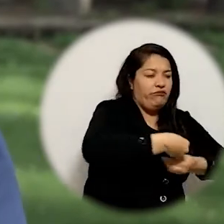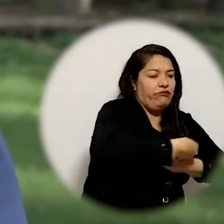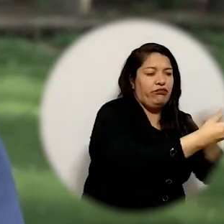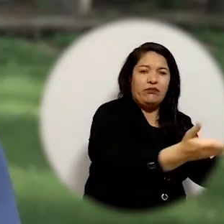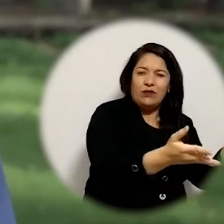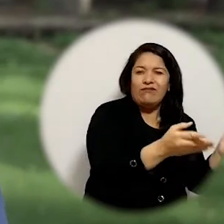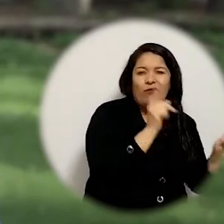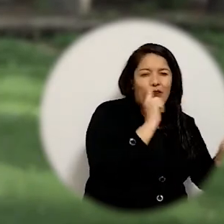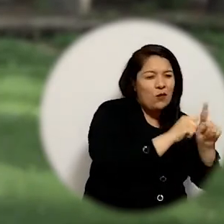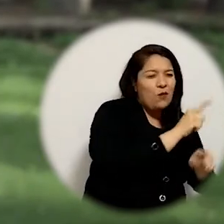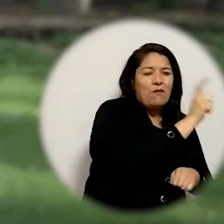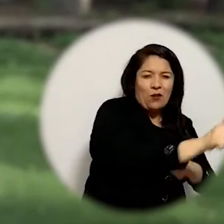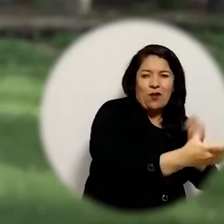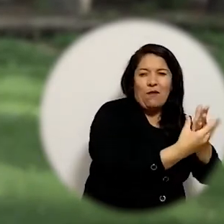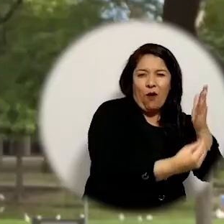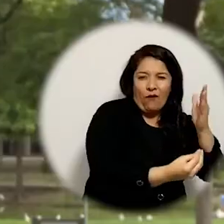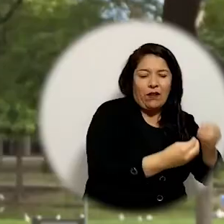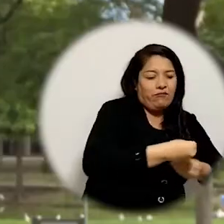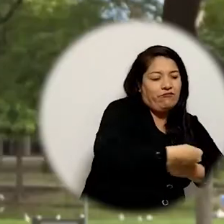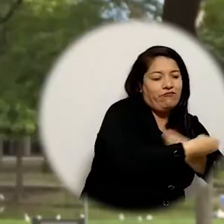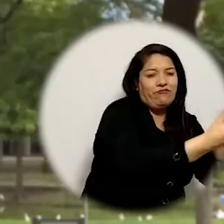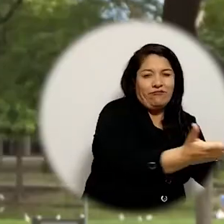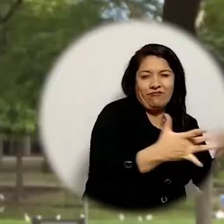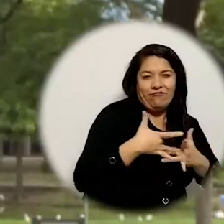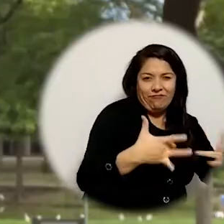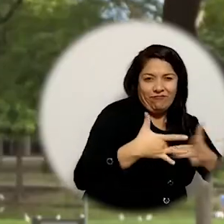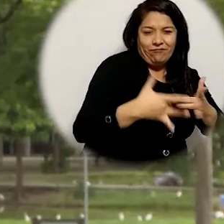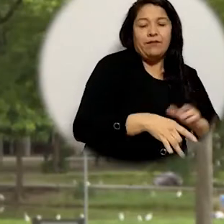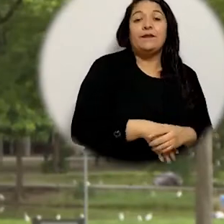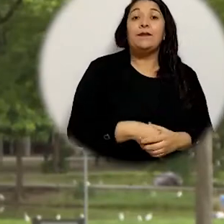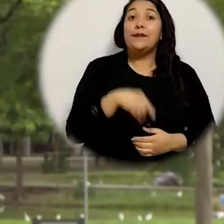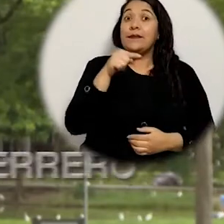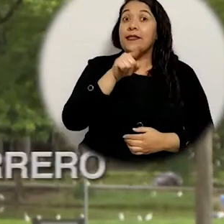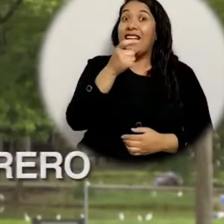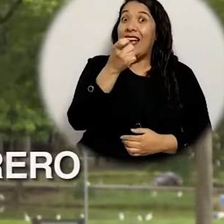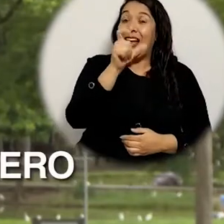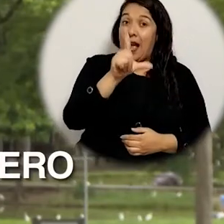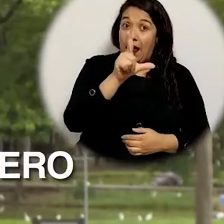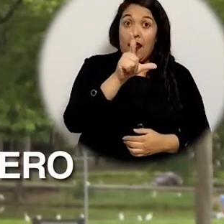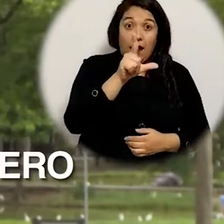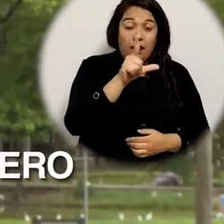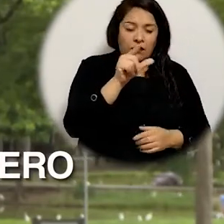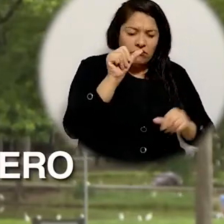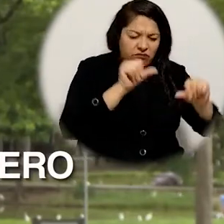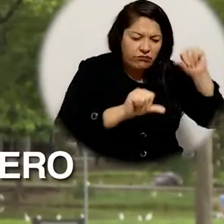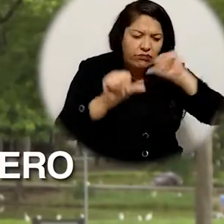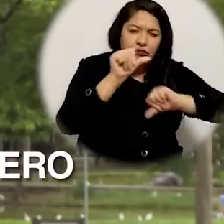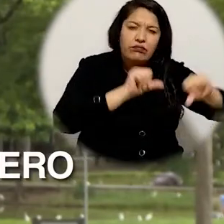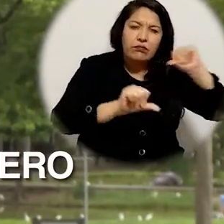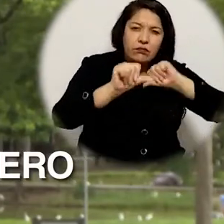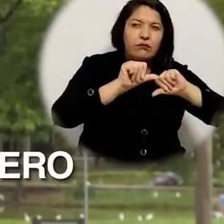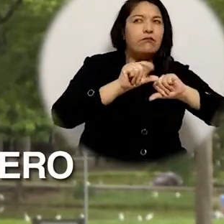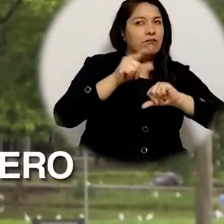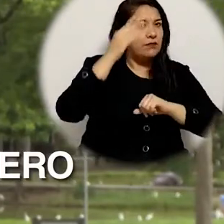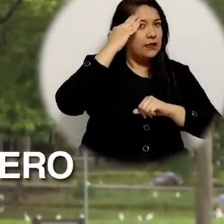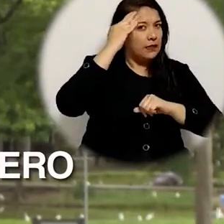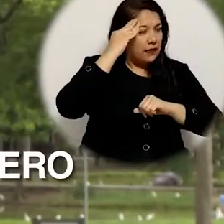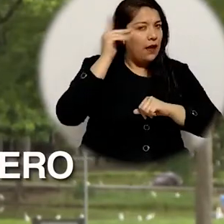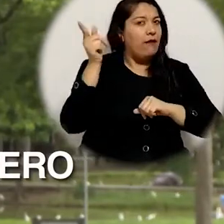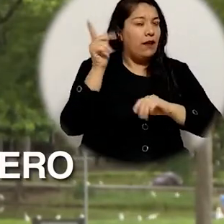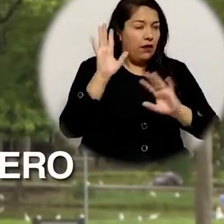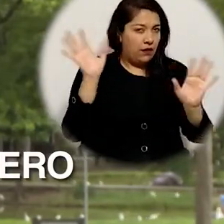para entregar a población vulnerable Para este tipo de gel nos basamos en las